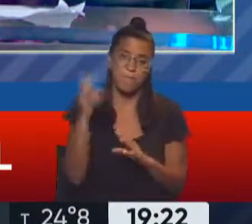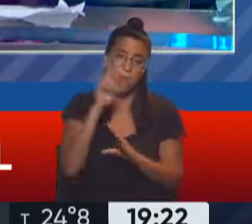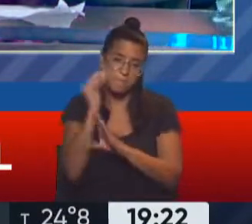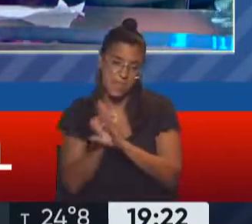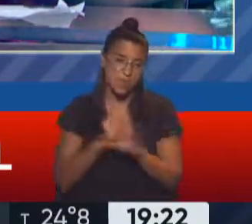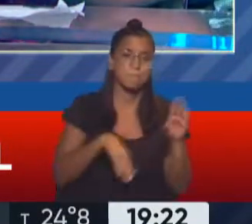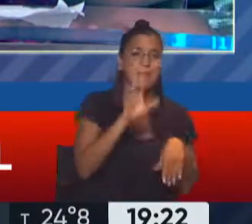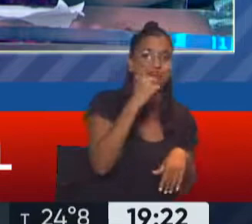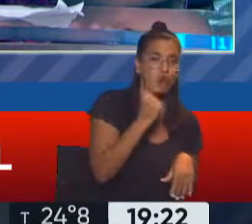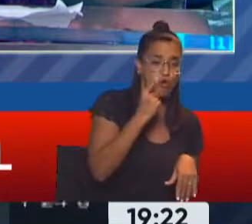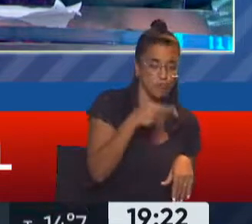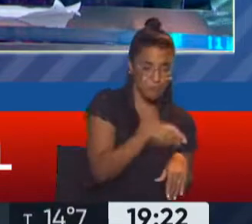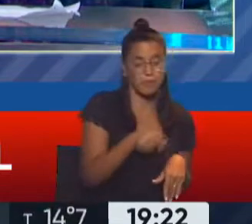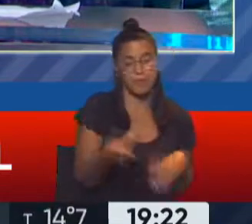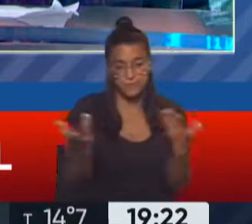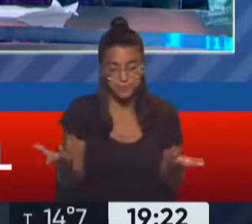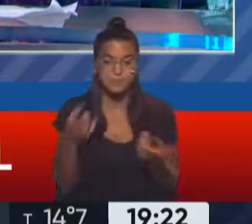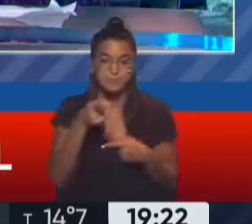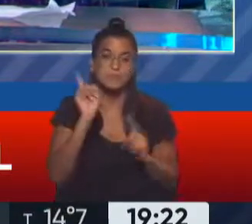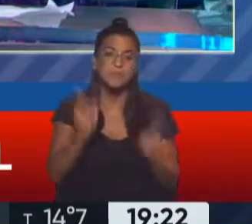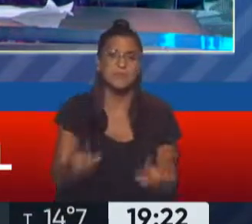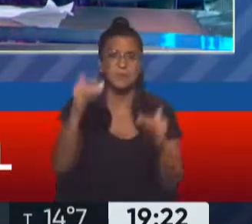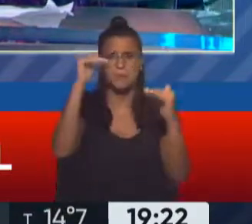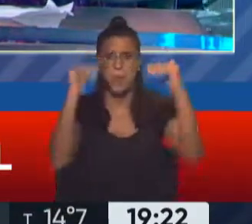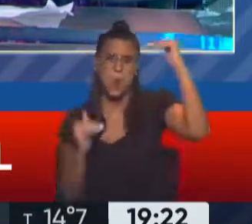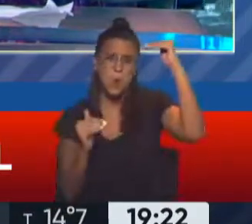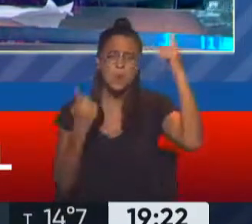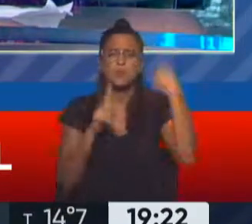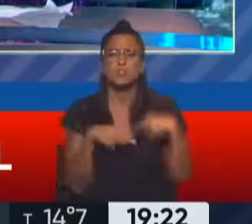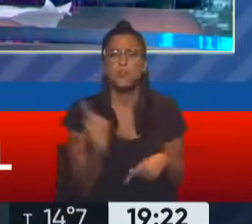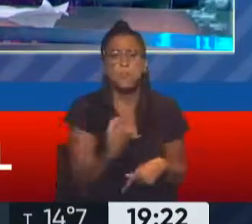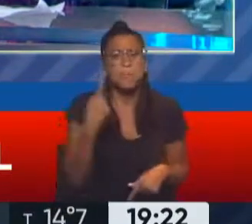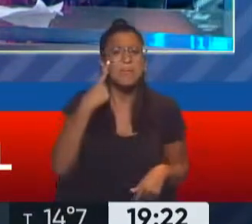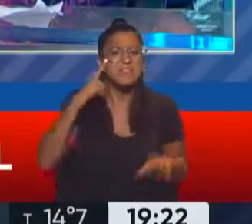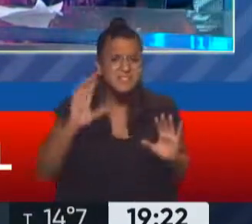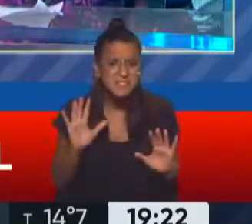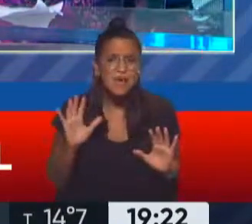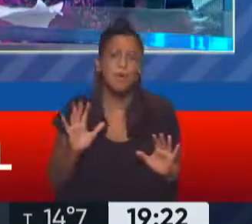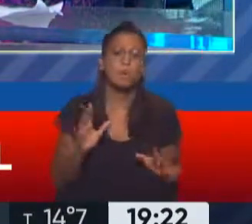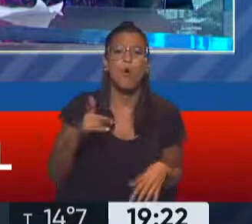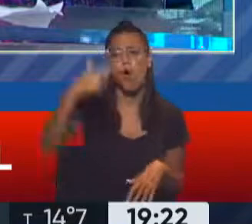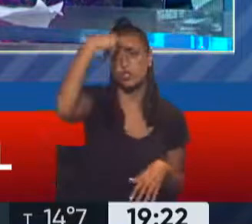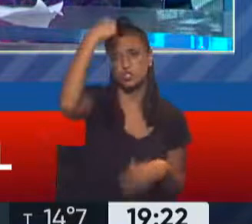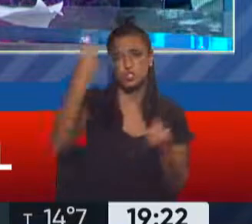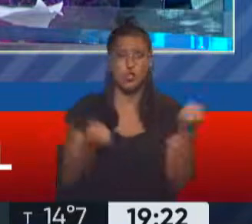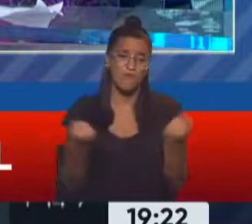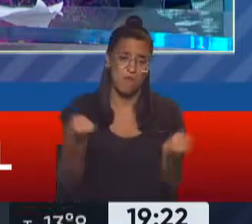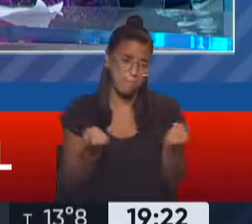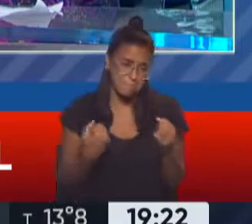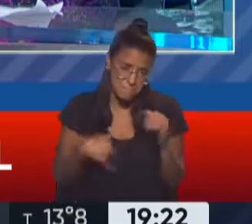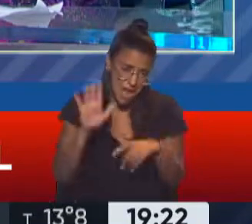también se ve una enorme disparidad cuando pensamos en los choferes. Los choferes son